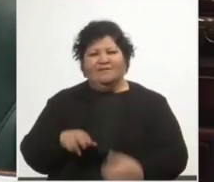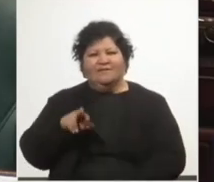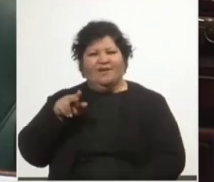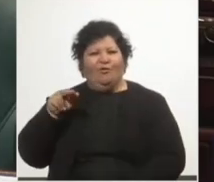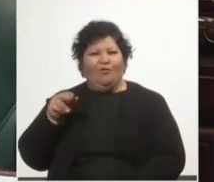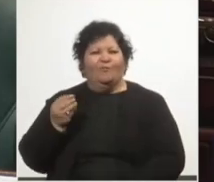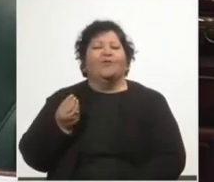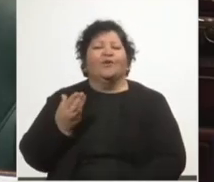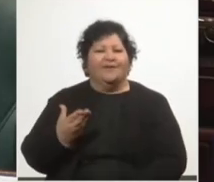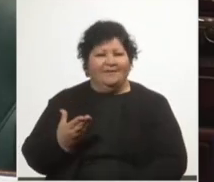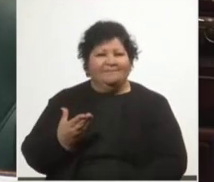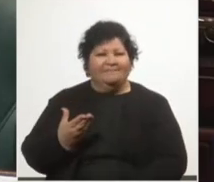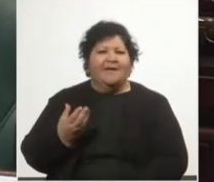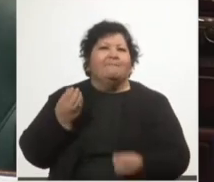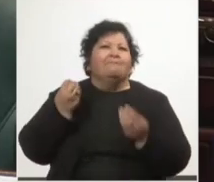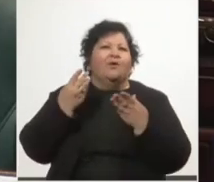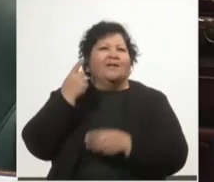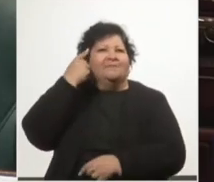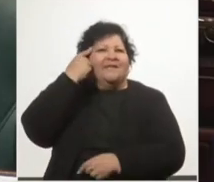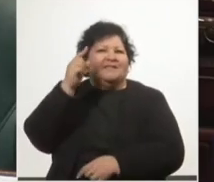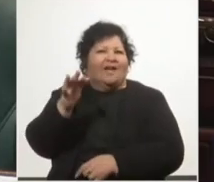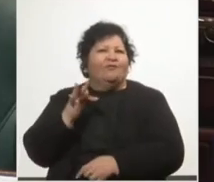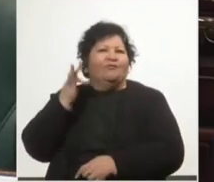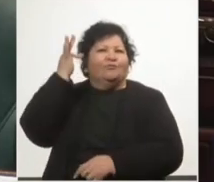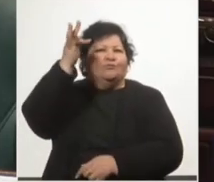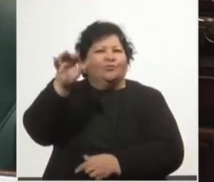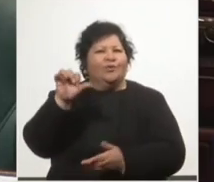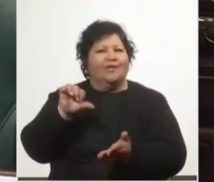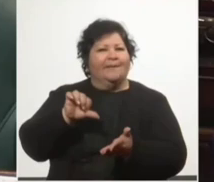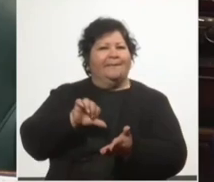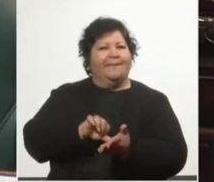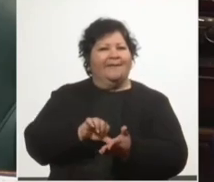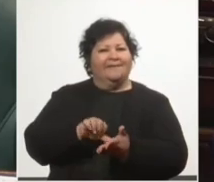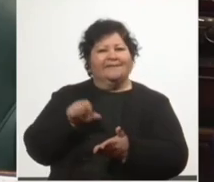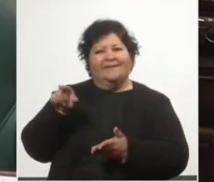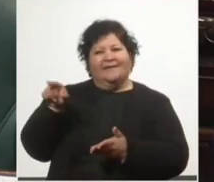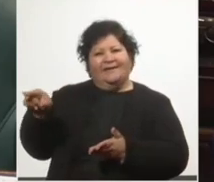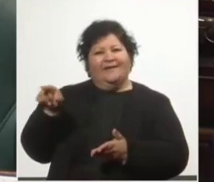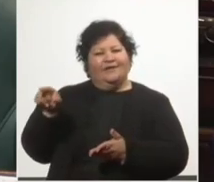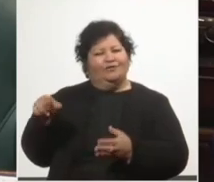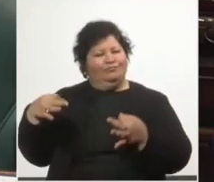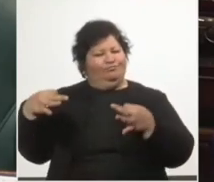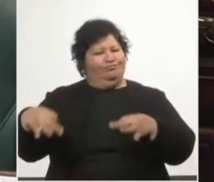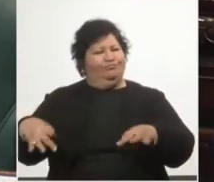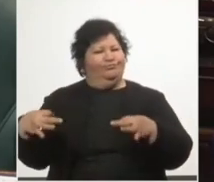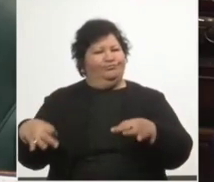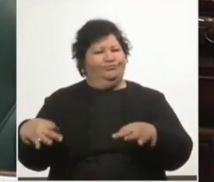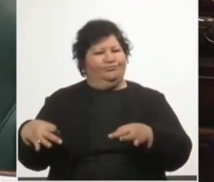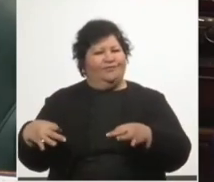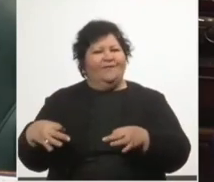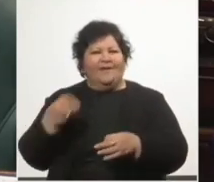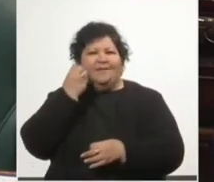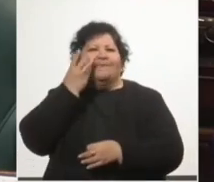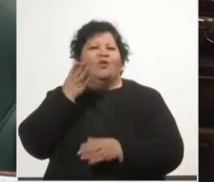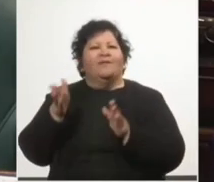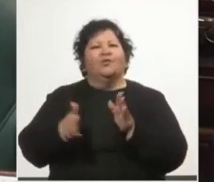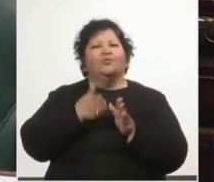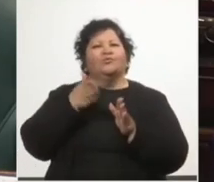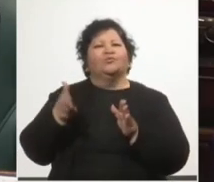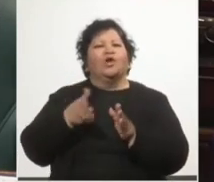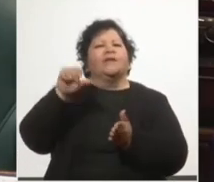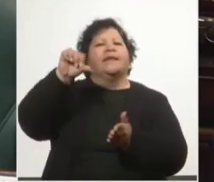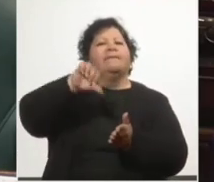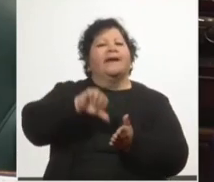el destino del país y demostrando escasos conocimientos en materia de ciclismo, puesto que en este deporte como en la sociedad misma,